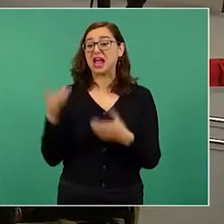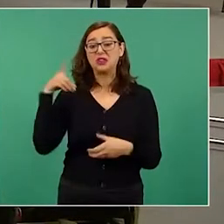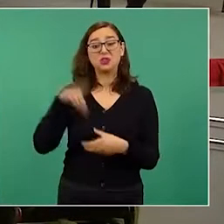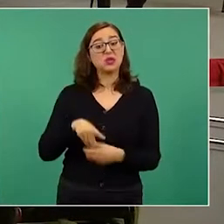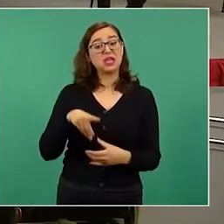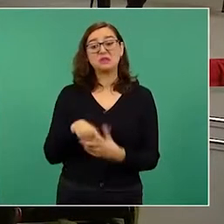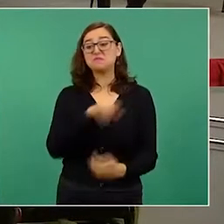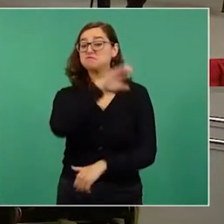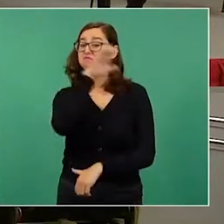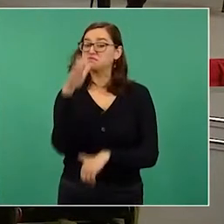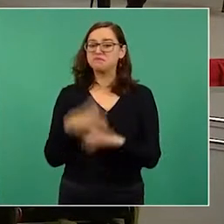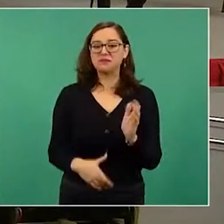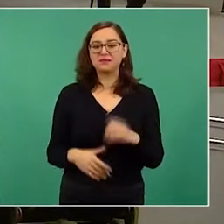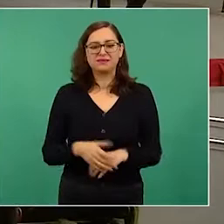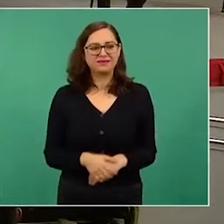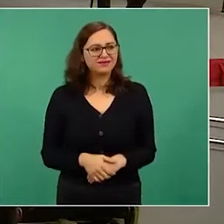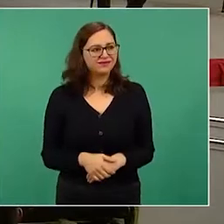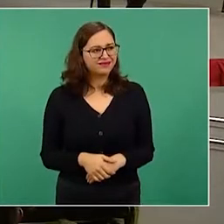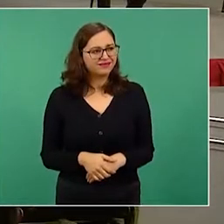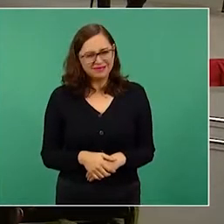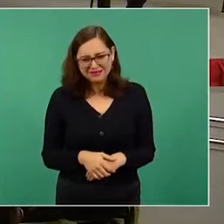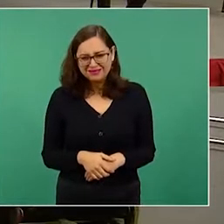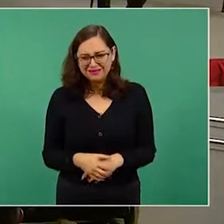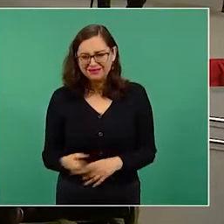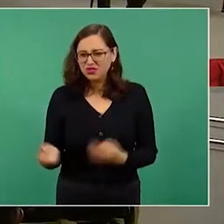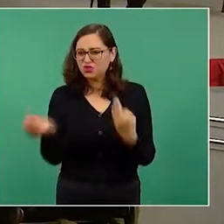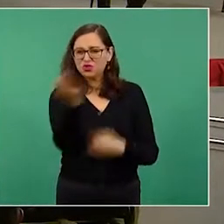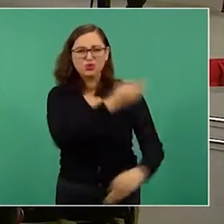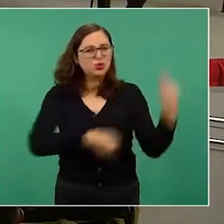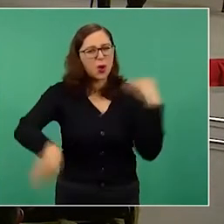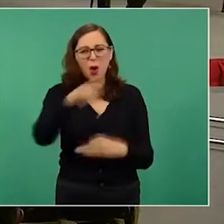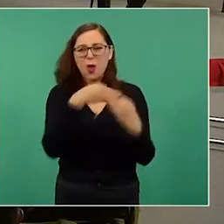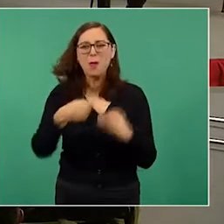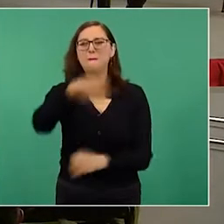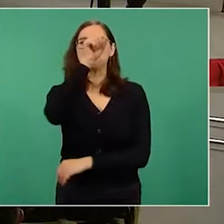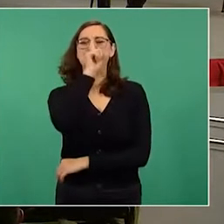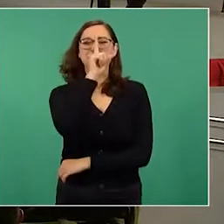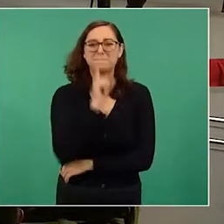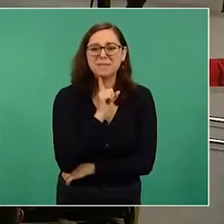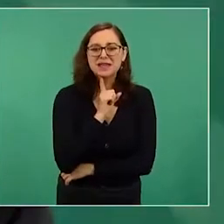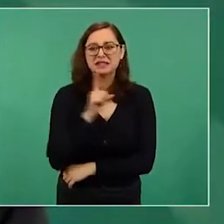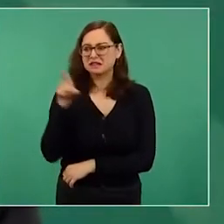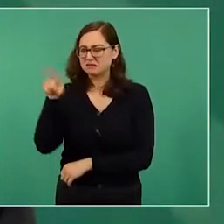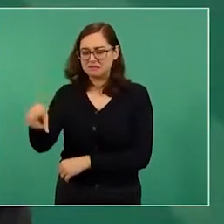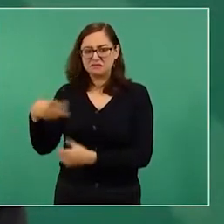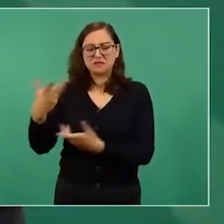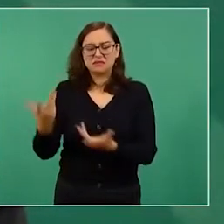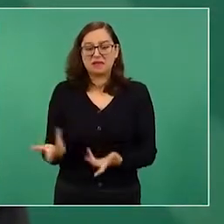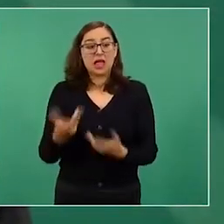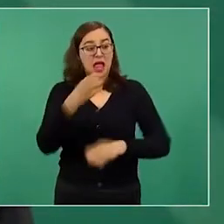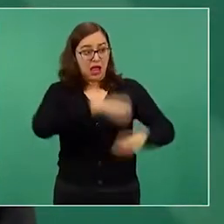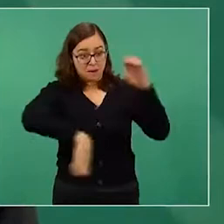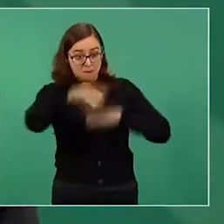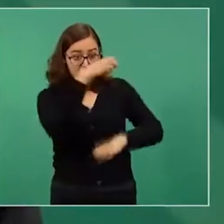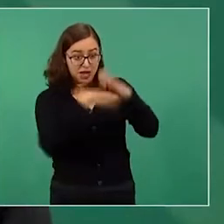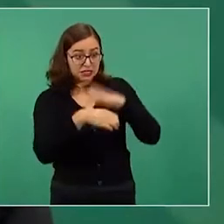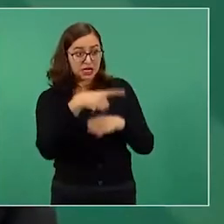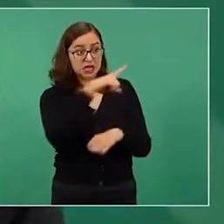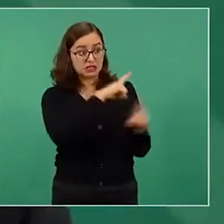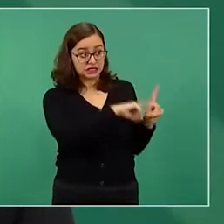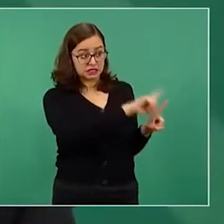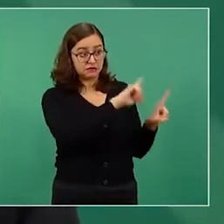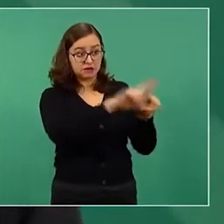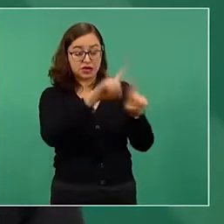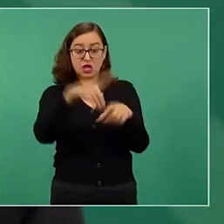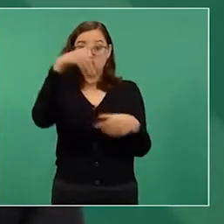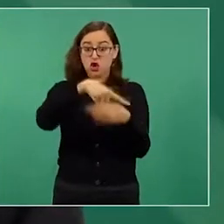donaciones no van a sufrir cambios importantes. Las empresas son las que hacen las donaciones más importantes y